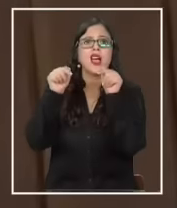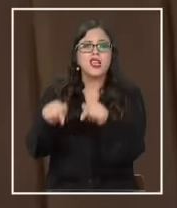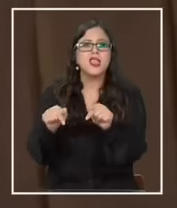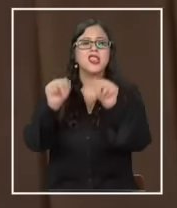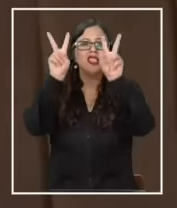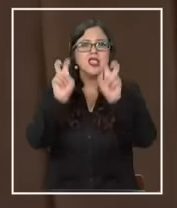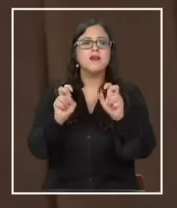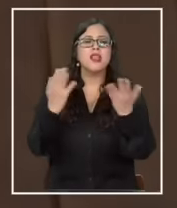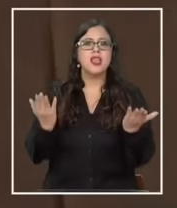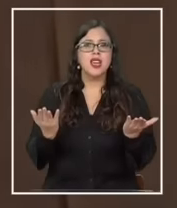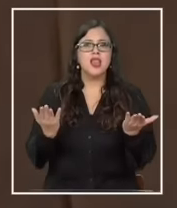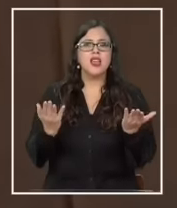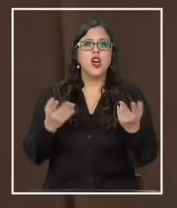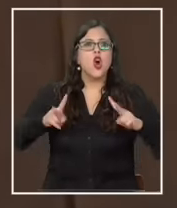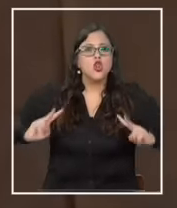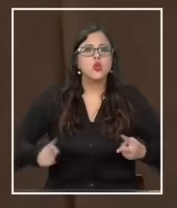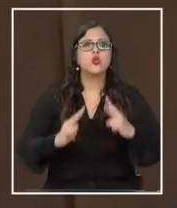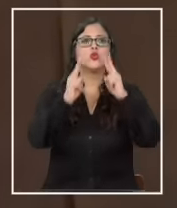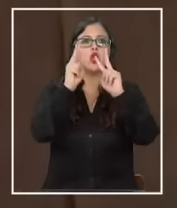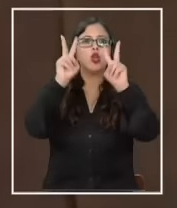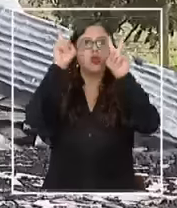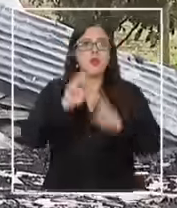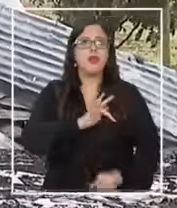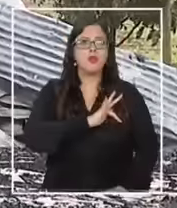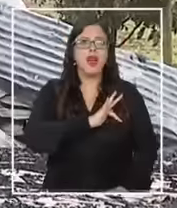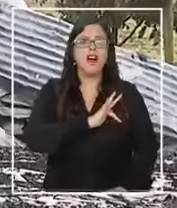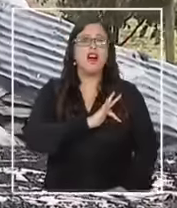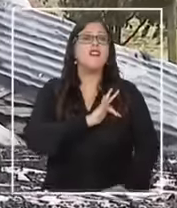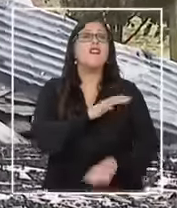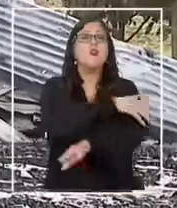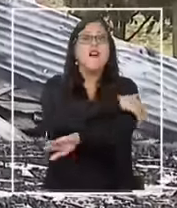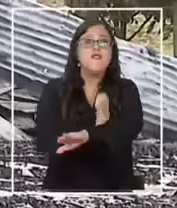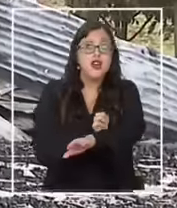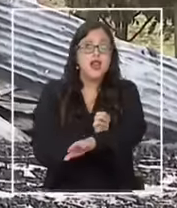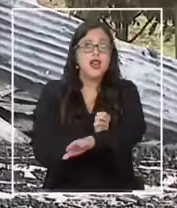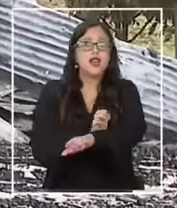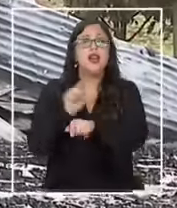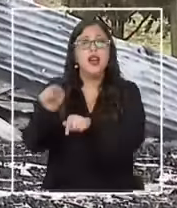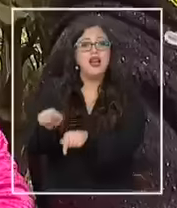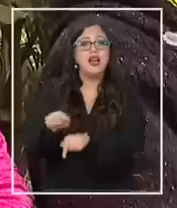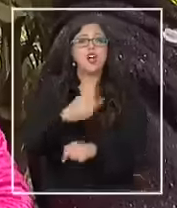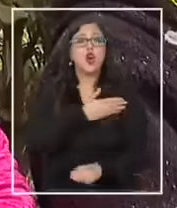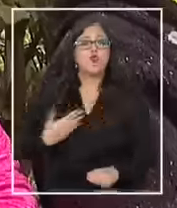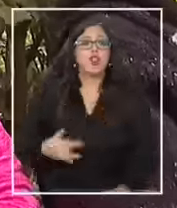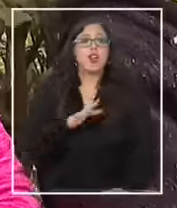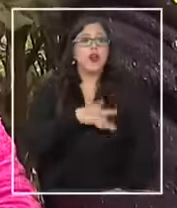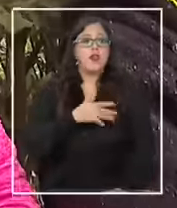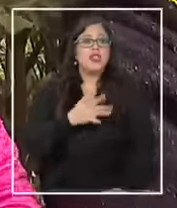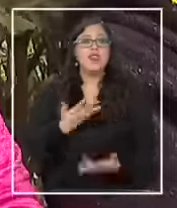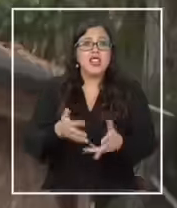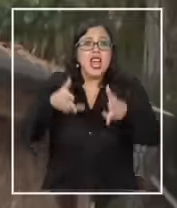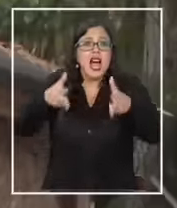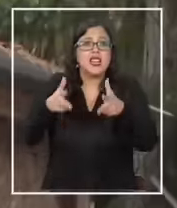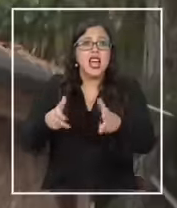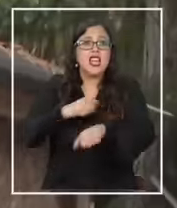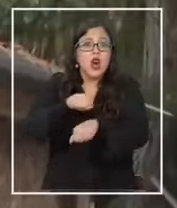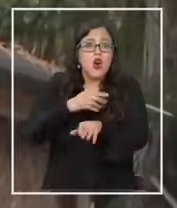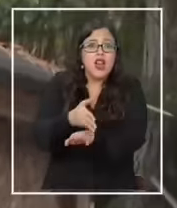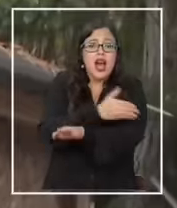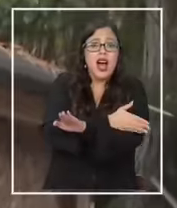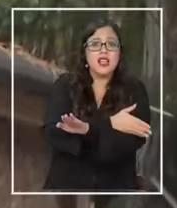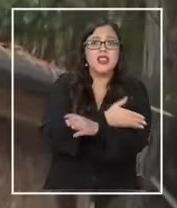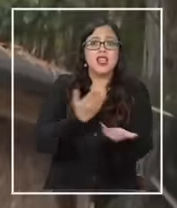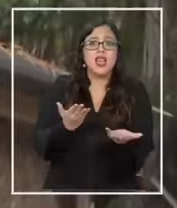en este caso edificios que tienen que ver con una fe. El gobierno lamentó el ataque a solo horas de que el presidente de la